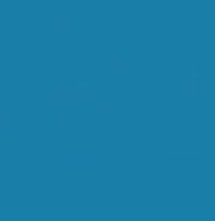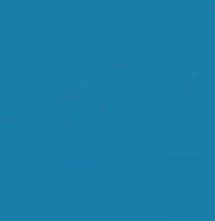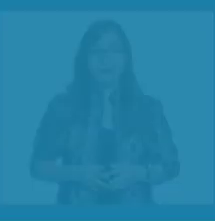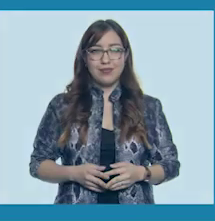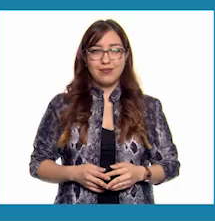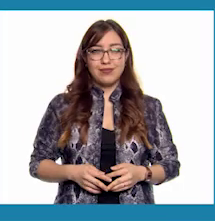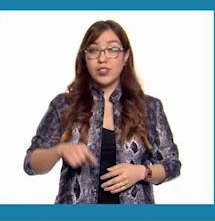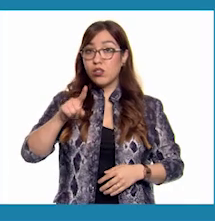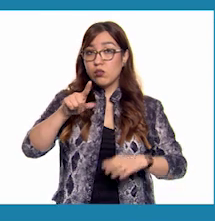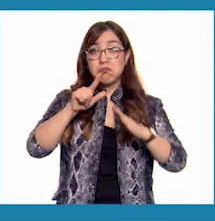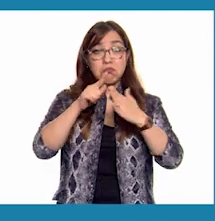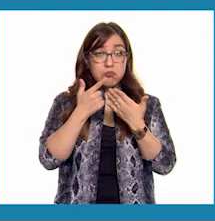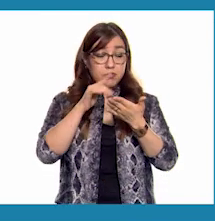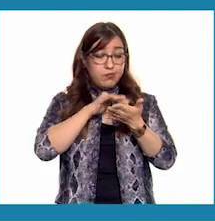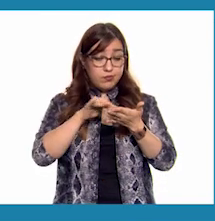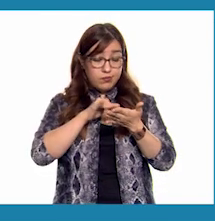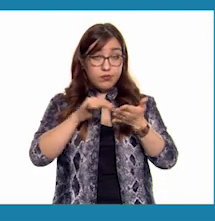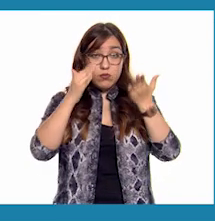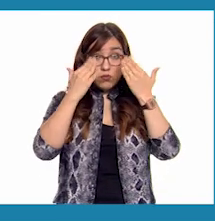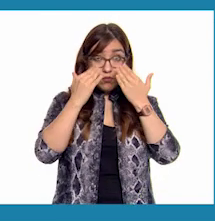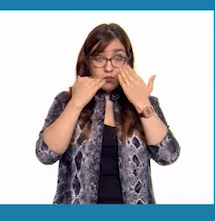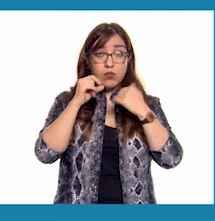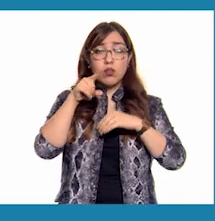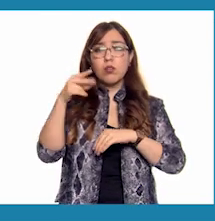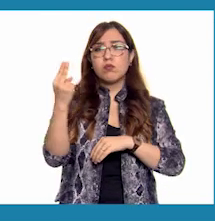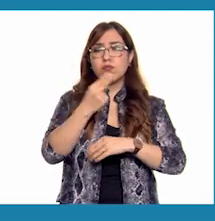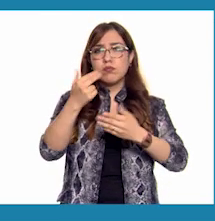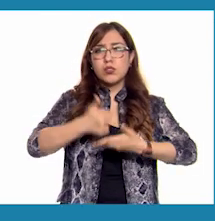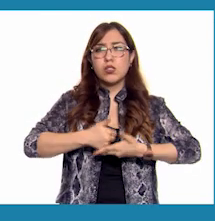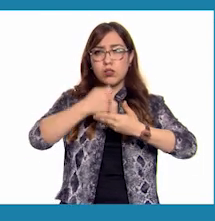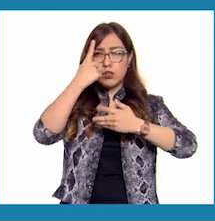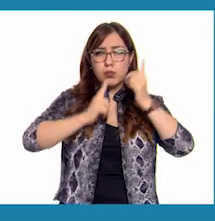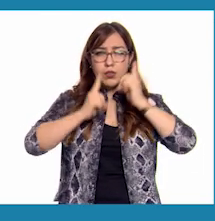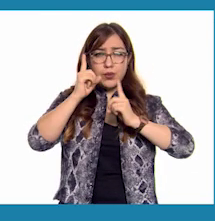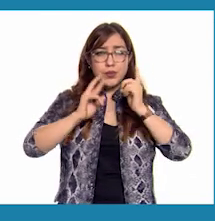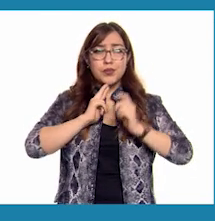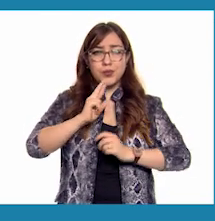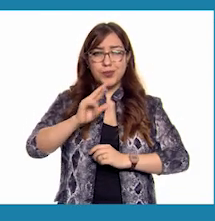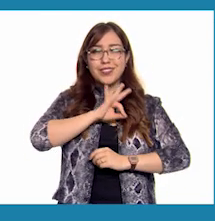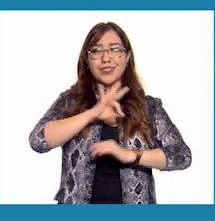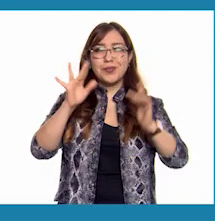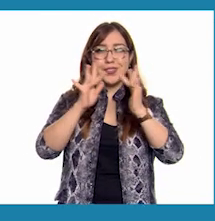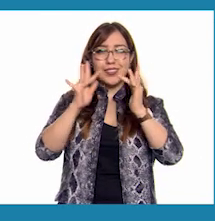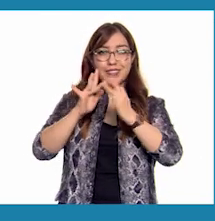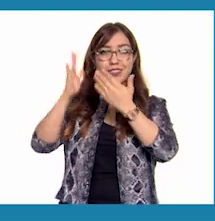Si no tienes el libro de texto O necesitas ayuda Para responder las preguntas Contáctanos